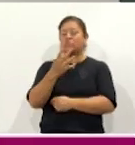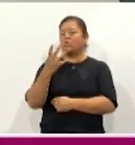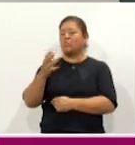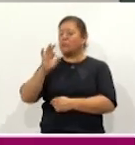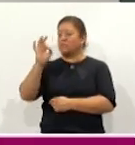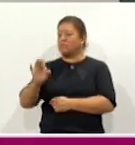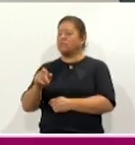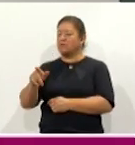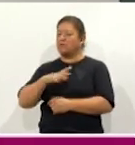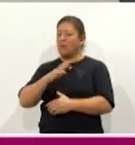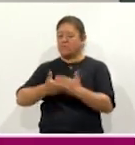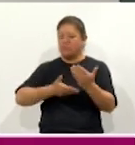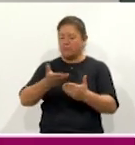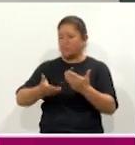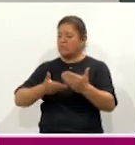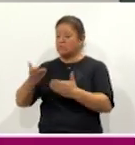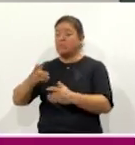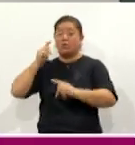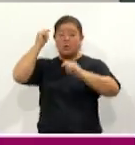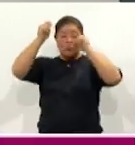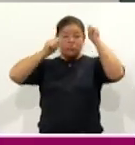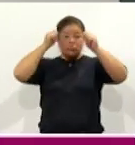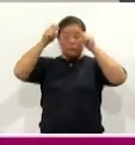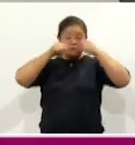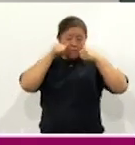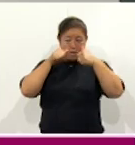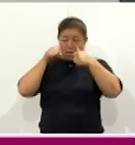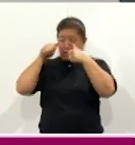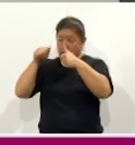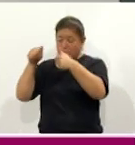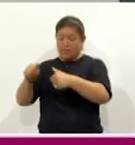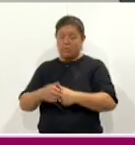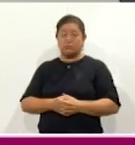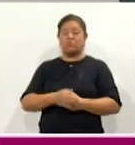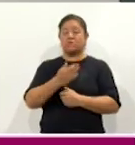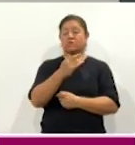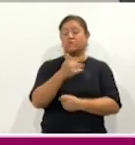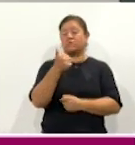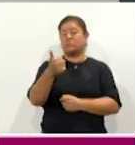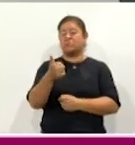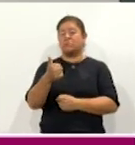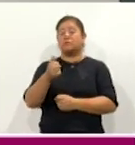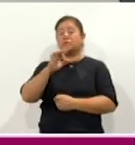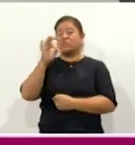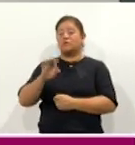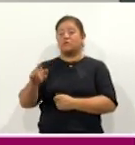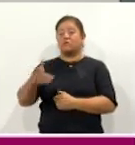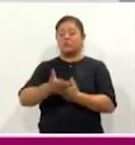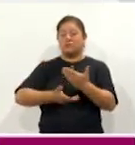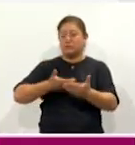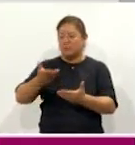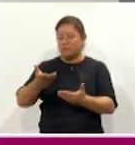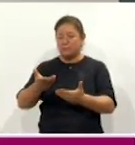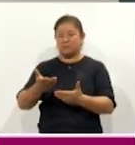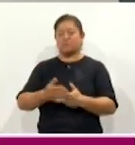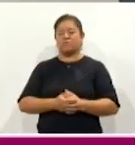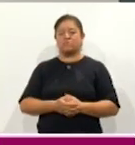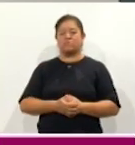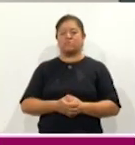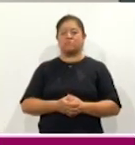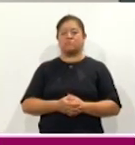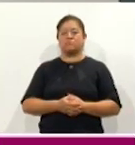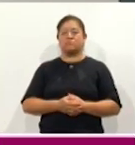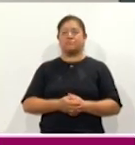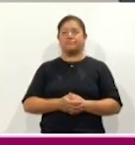% en los turistas atendidos y en un 56% de los servicios brindados. No me